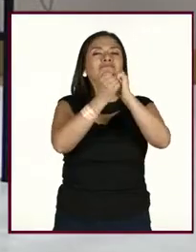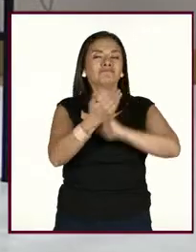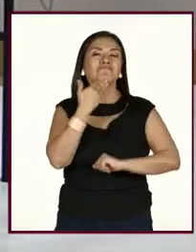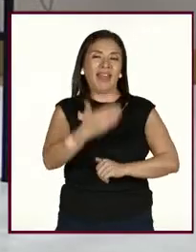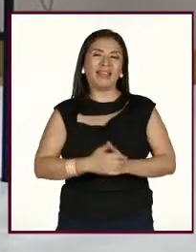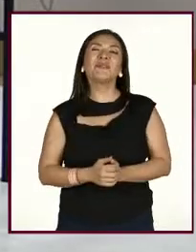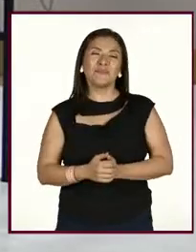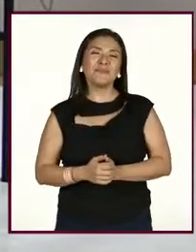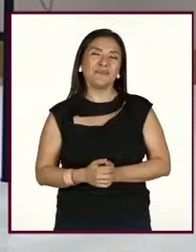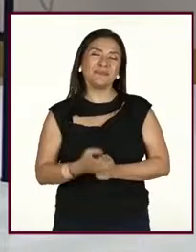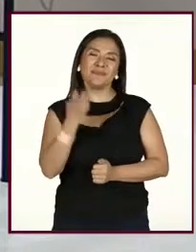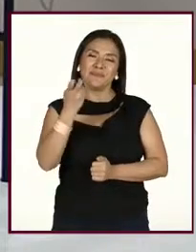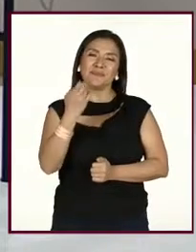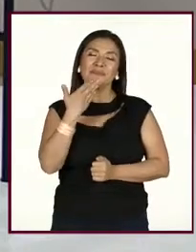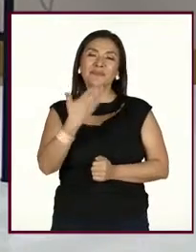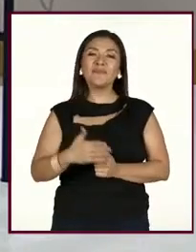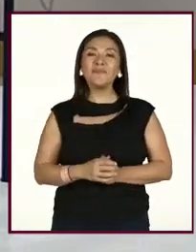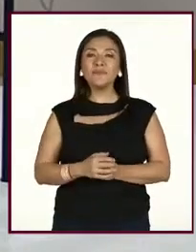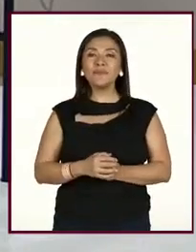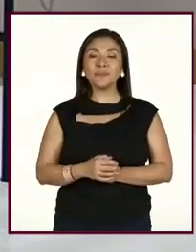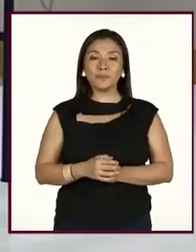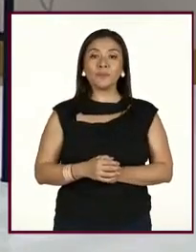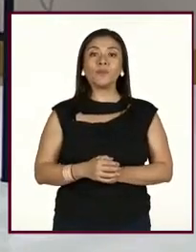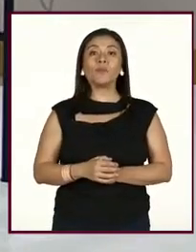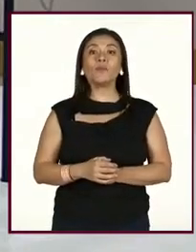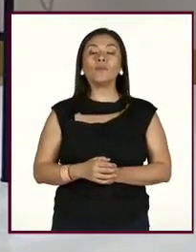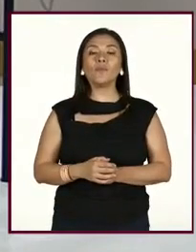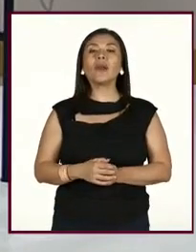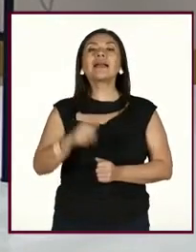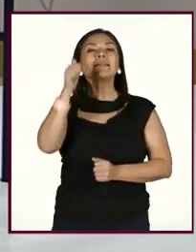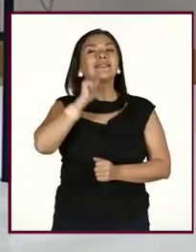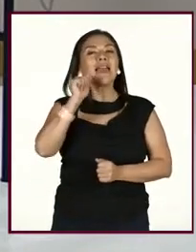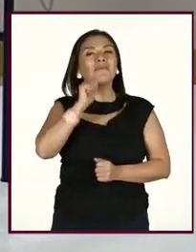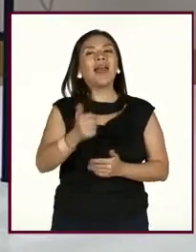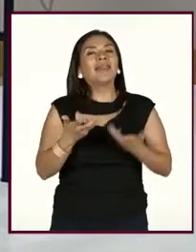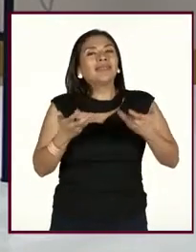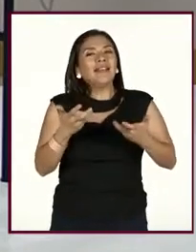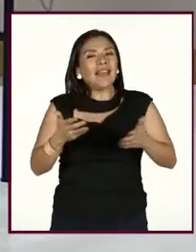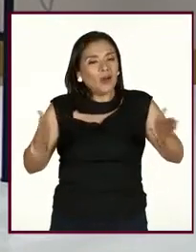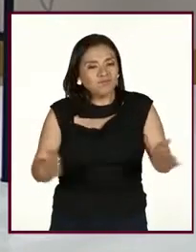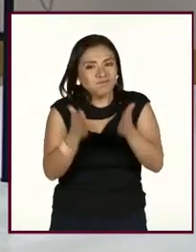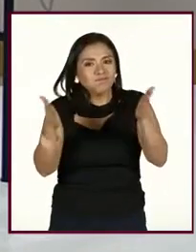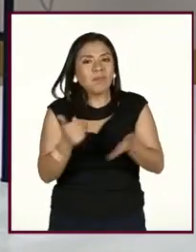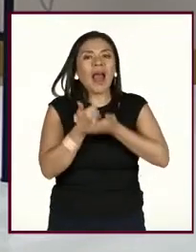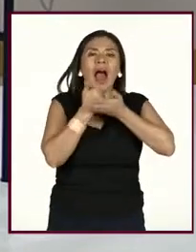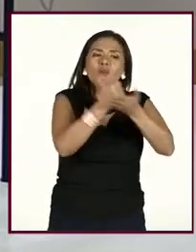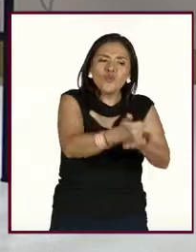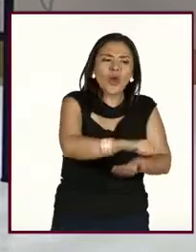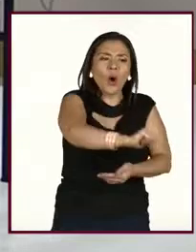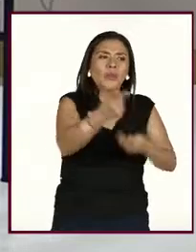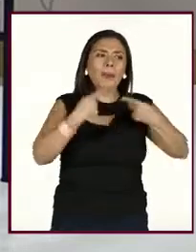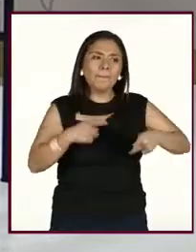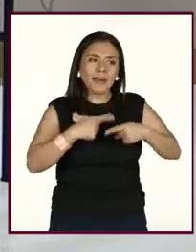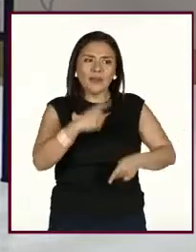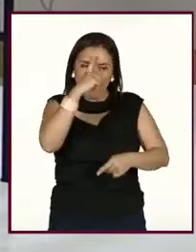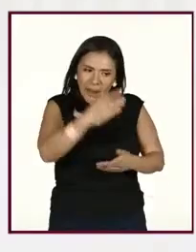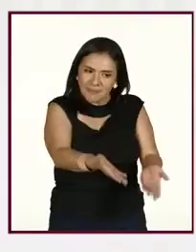¿no? Exactamente. Respaldar y motivar, pues siempre ayudar al otro. Sí.